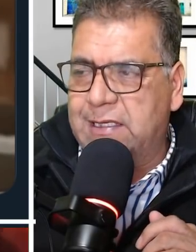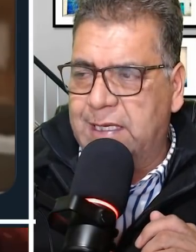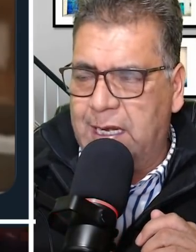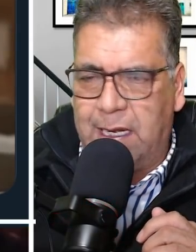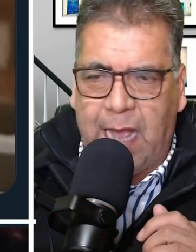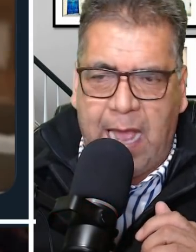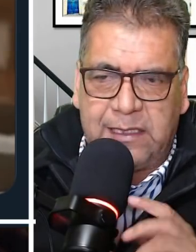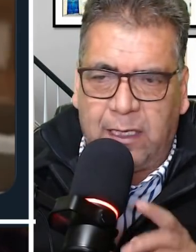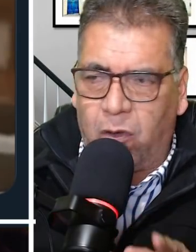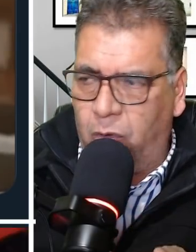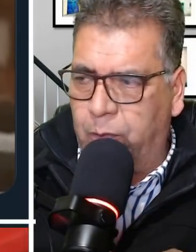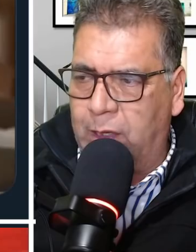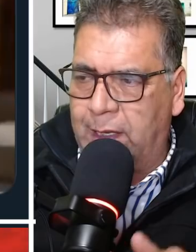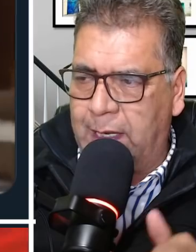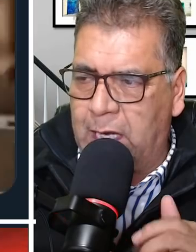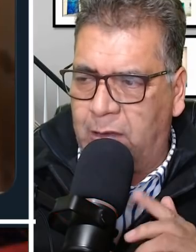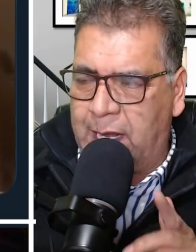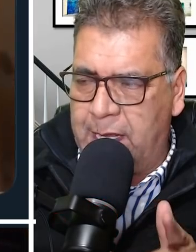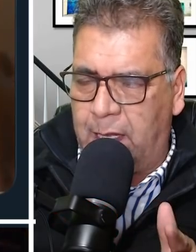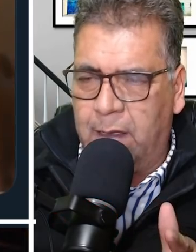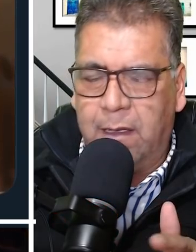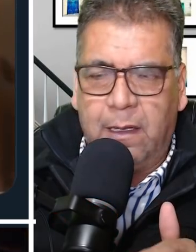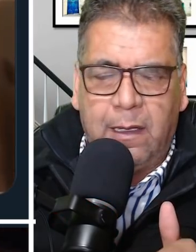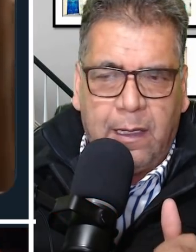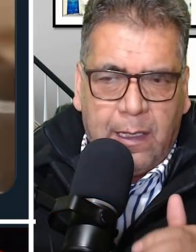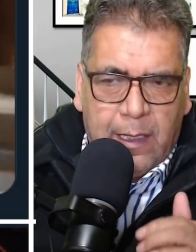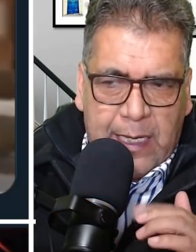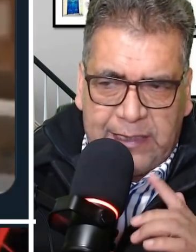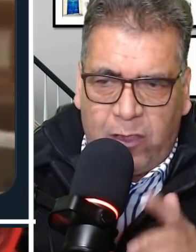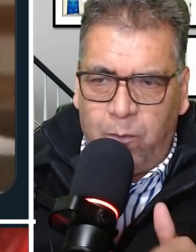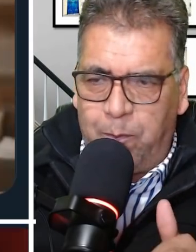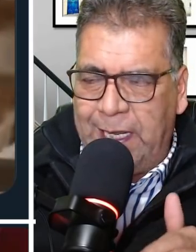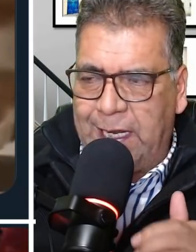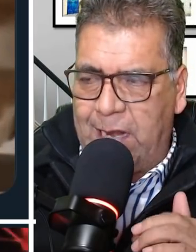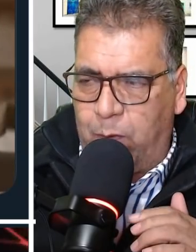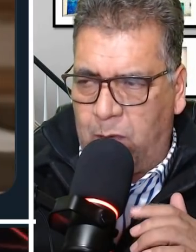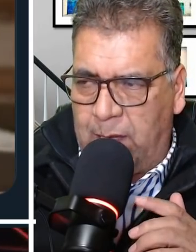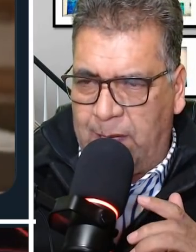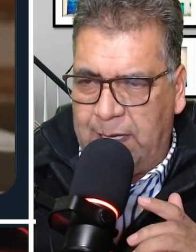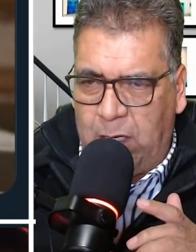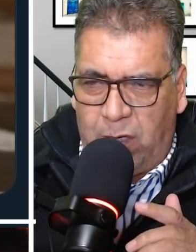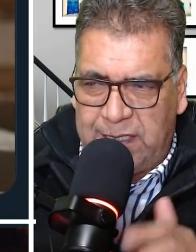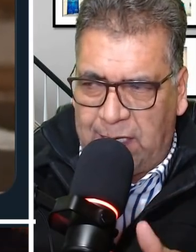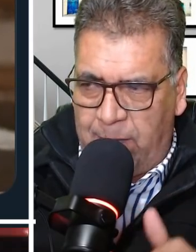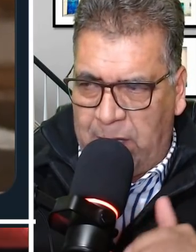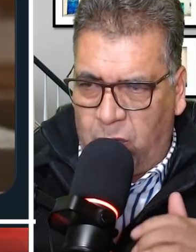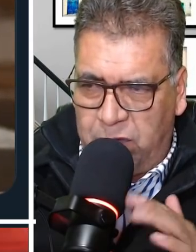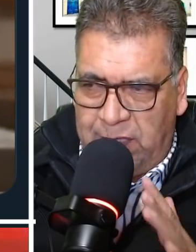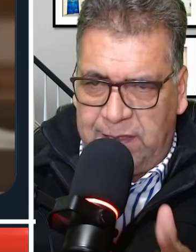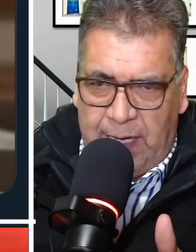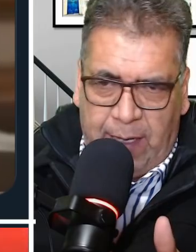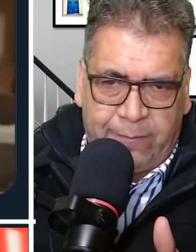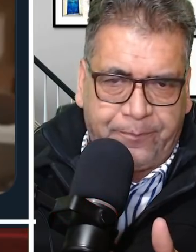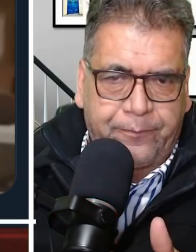cárcel a este corrupto de Ricardo Anaya, y así cumplirle al pueblo de México que está clamando